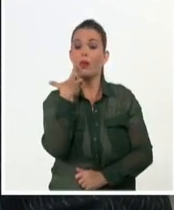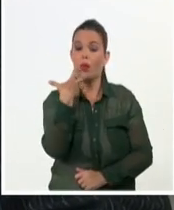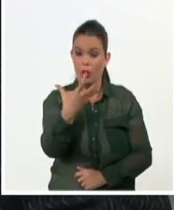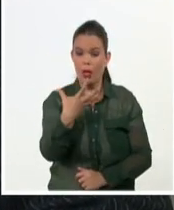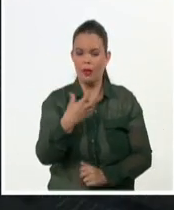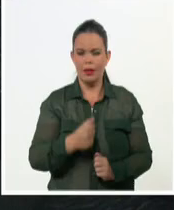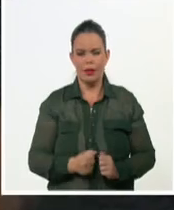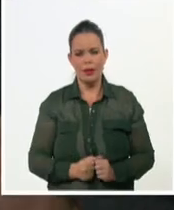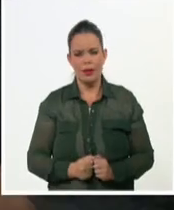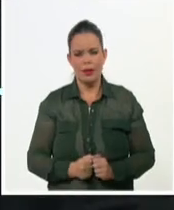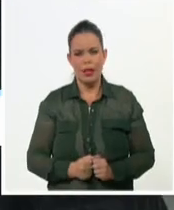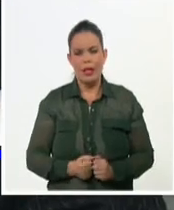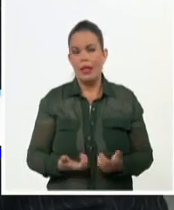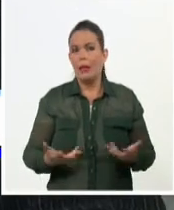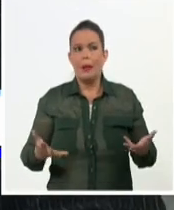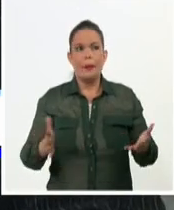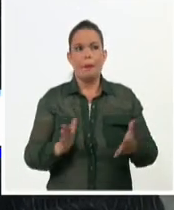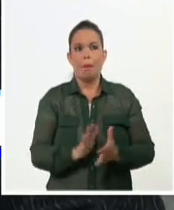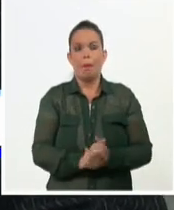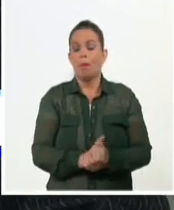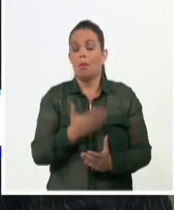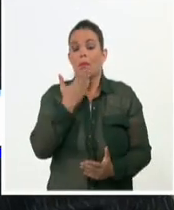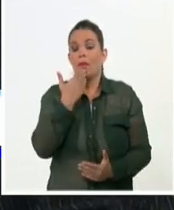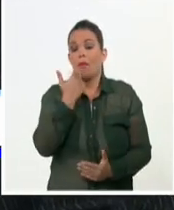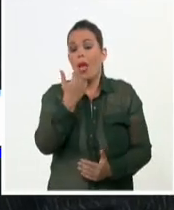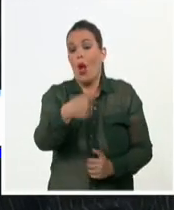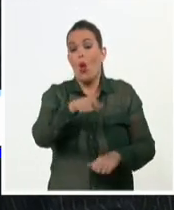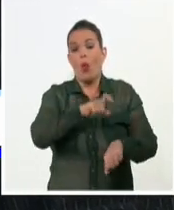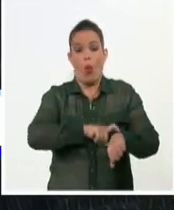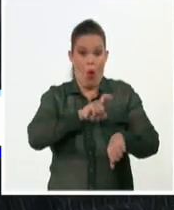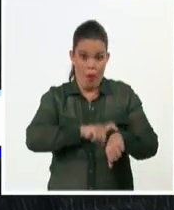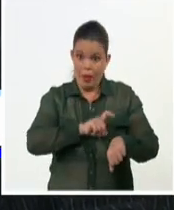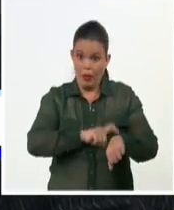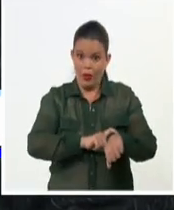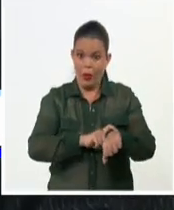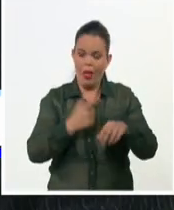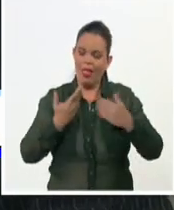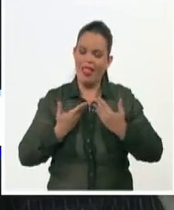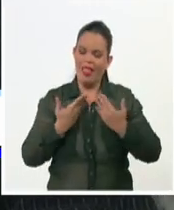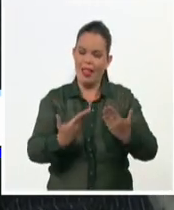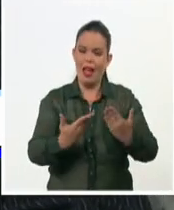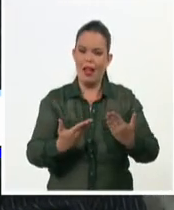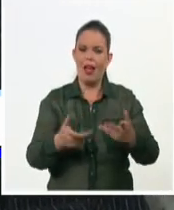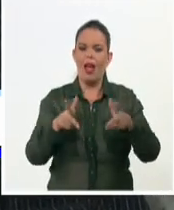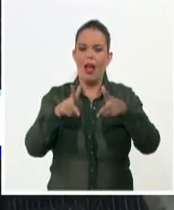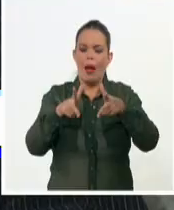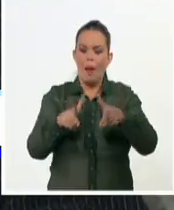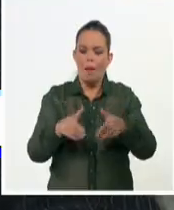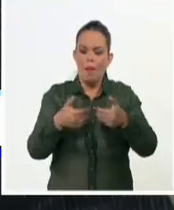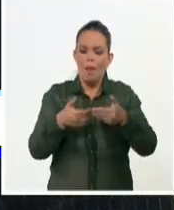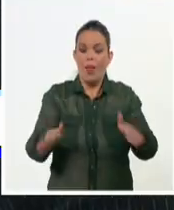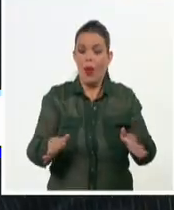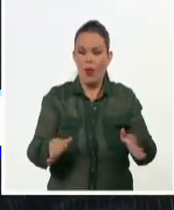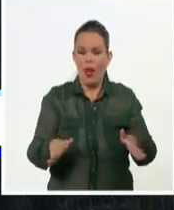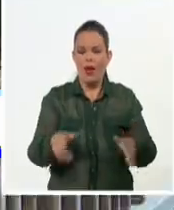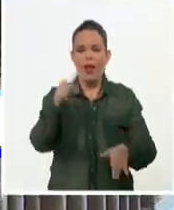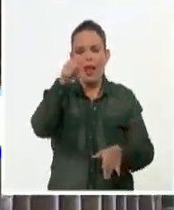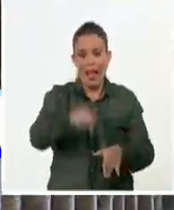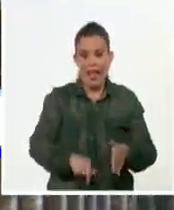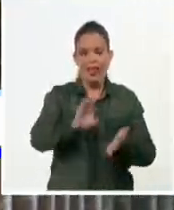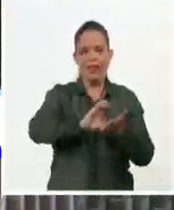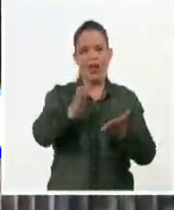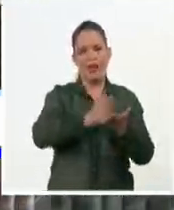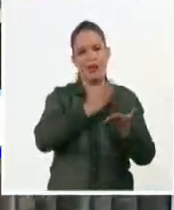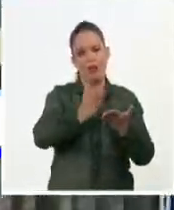no ha habido, creo que, mejor oportunidad que poder inaugurar en esta ocasión esta biblioteca.